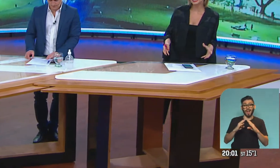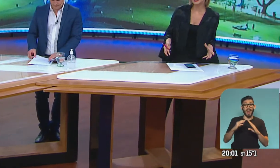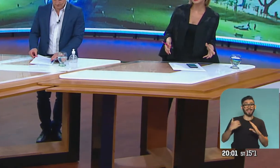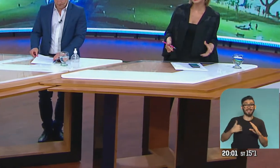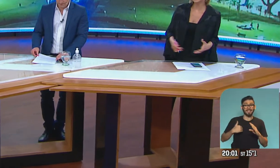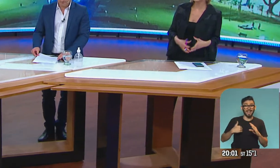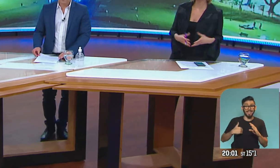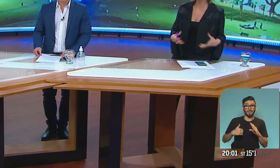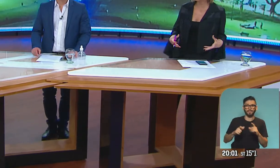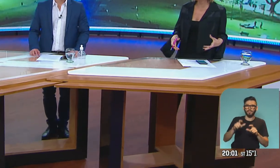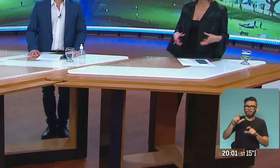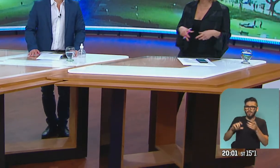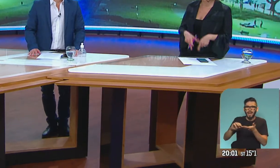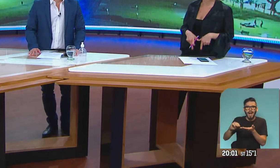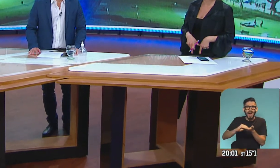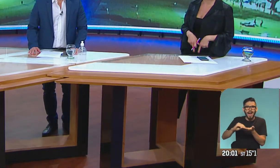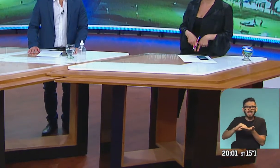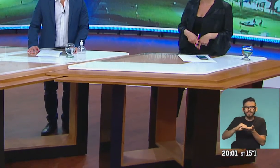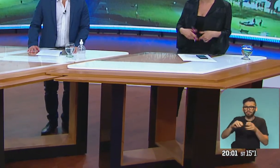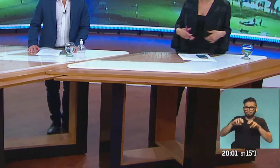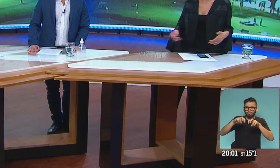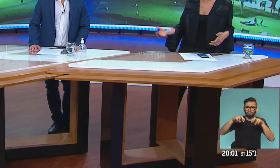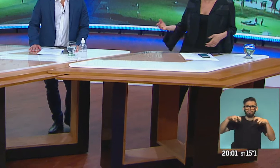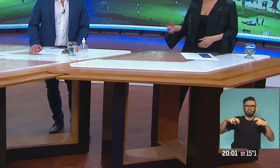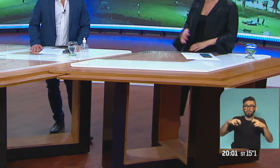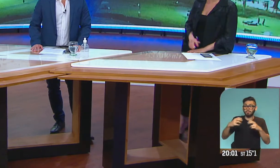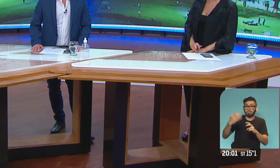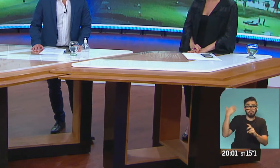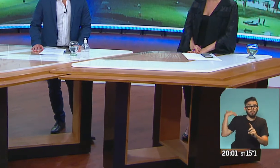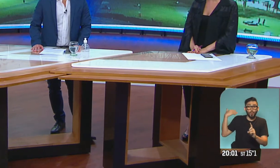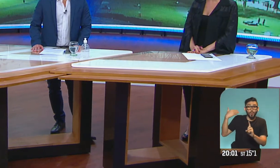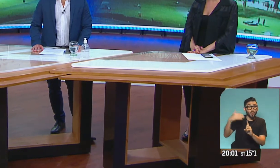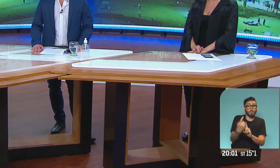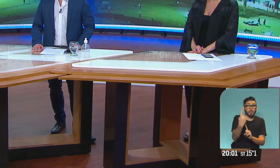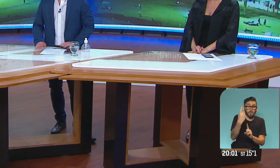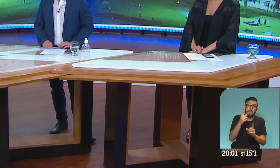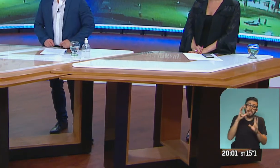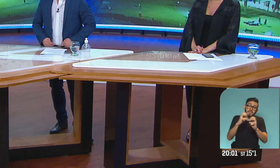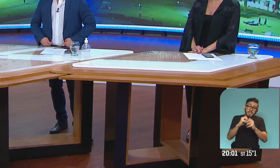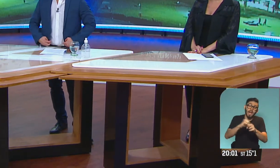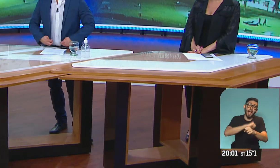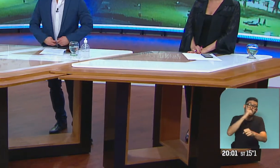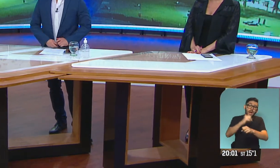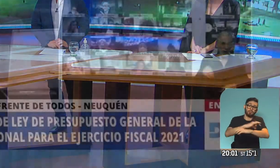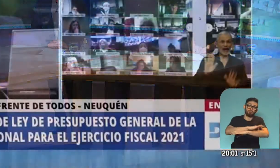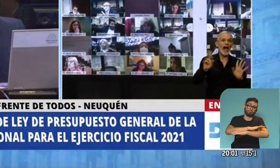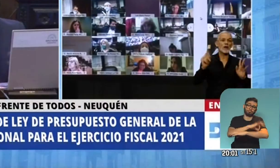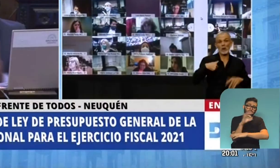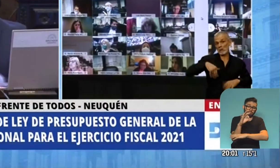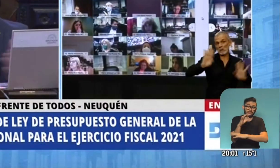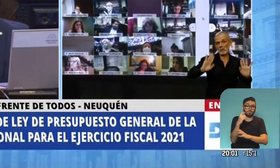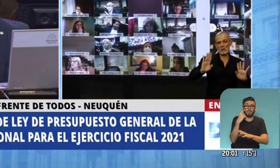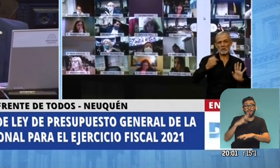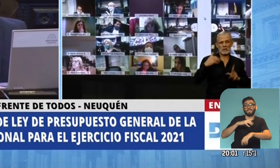había tanta cantidad de legisladores debatiendo cómo está sucediendo en este momento y que, como decías vos, se va a extender hasta la madrugada. Hay que esperar horas. Cuando se emita